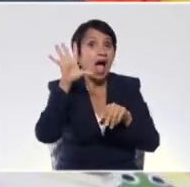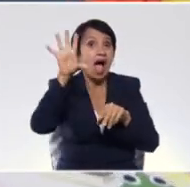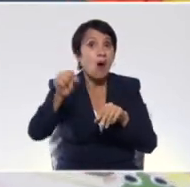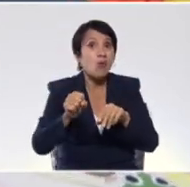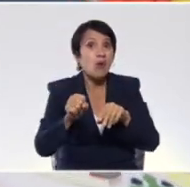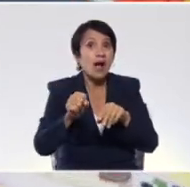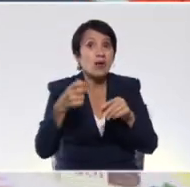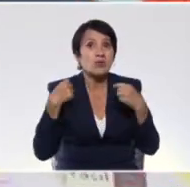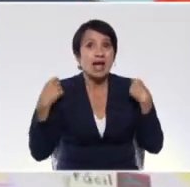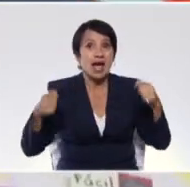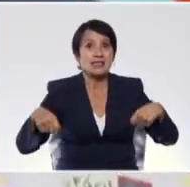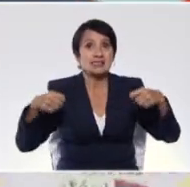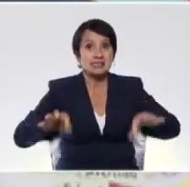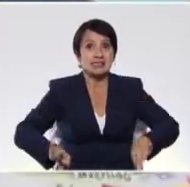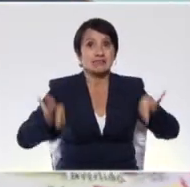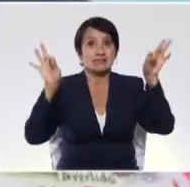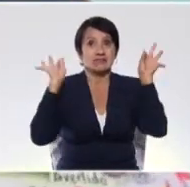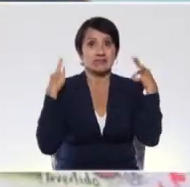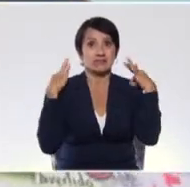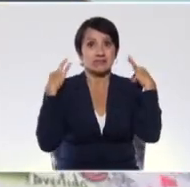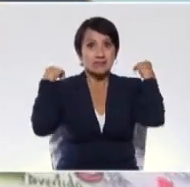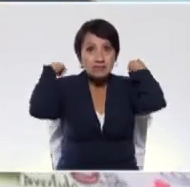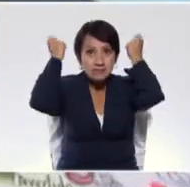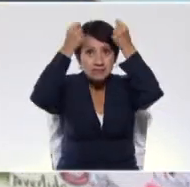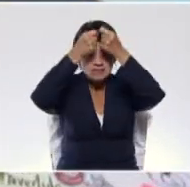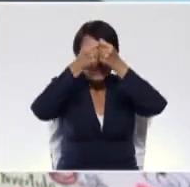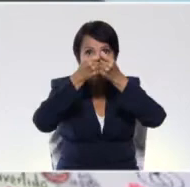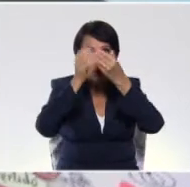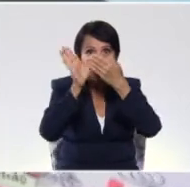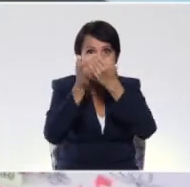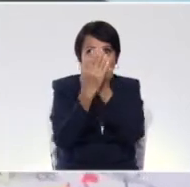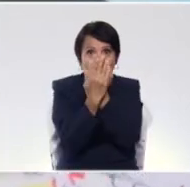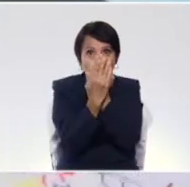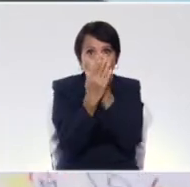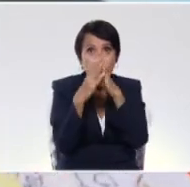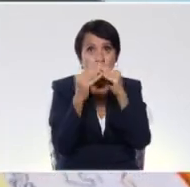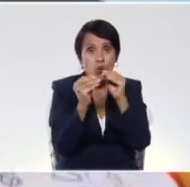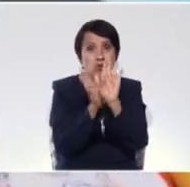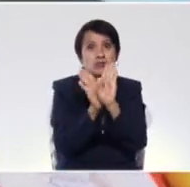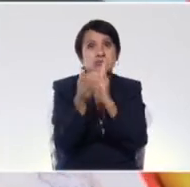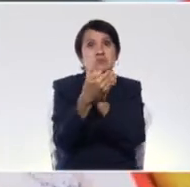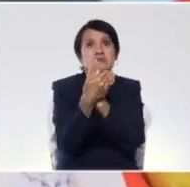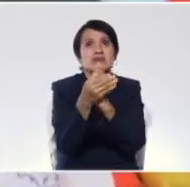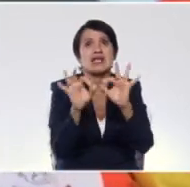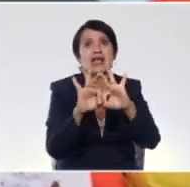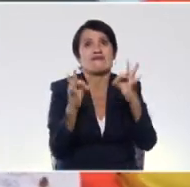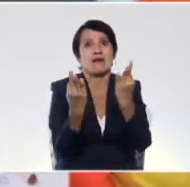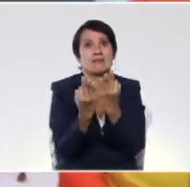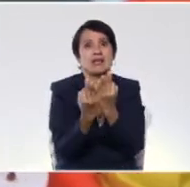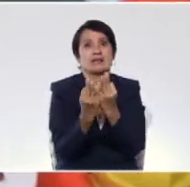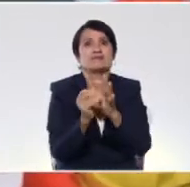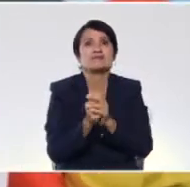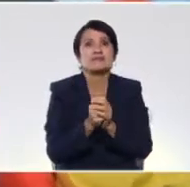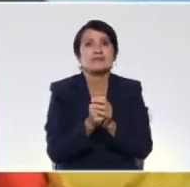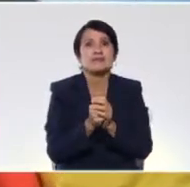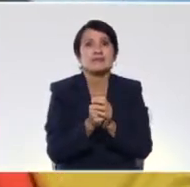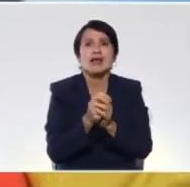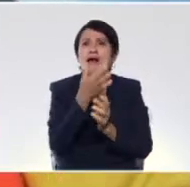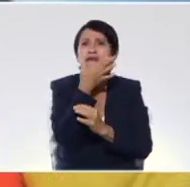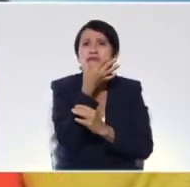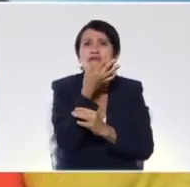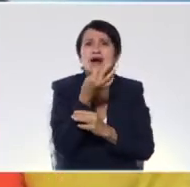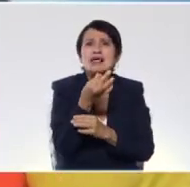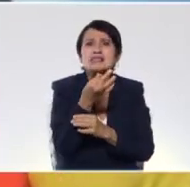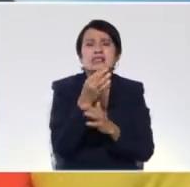y se va a esconder, y se lo va a esconder a los otros integrantes de la familia. ¿Vieron qué fácil